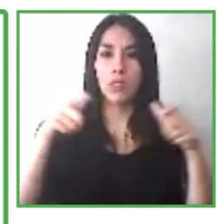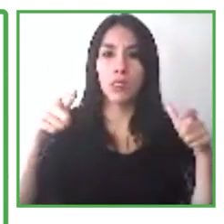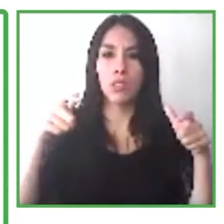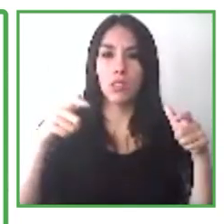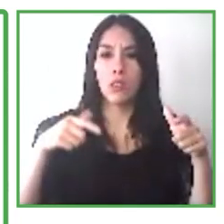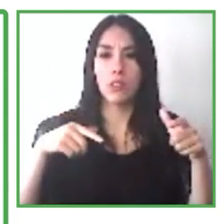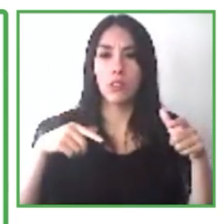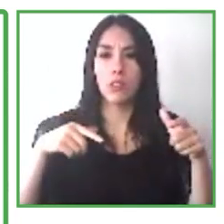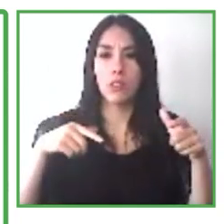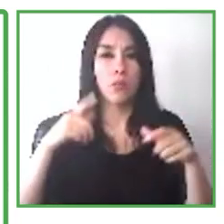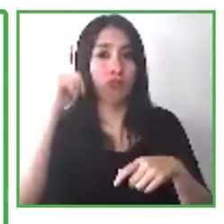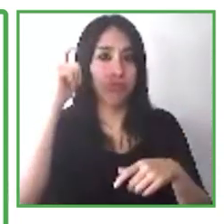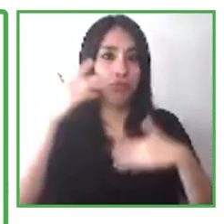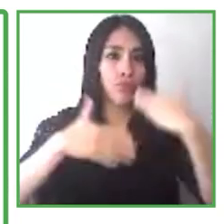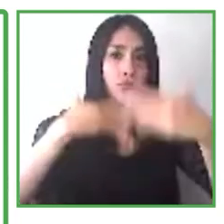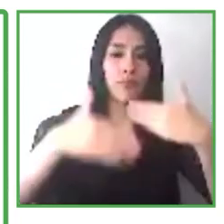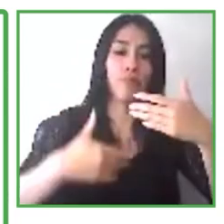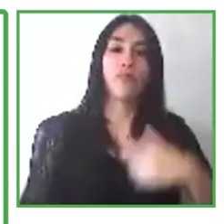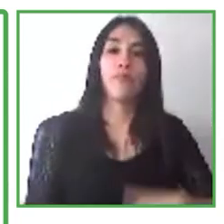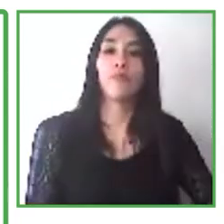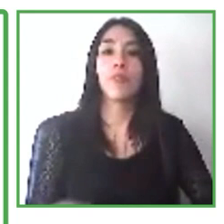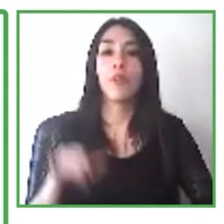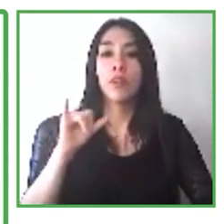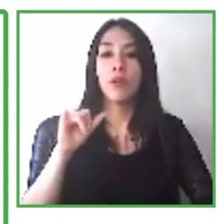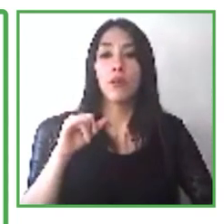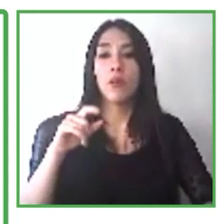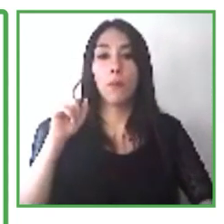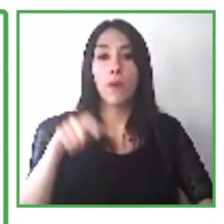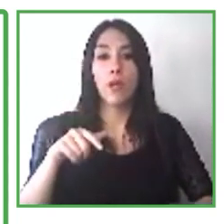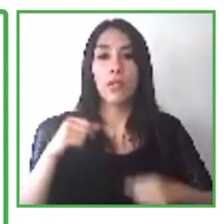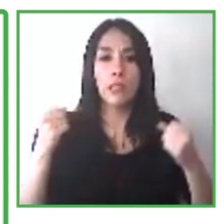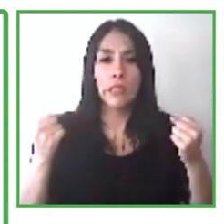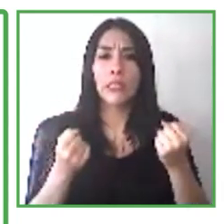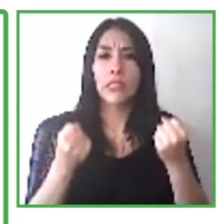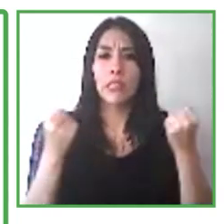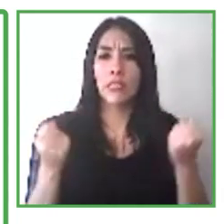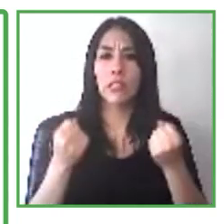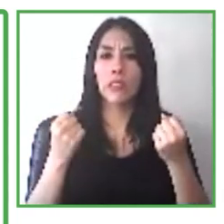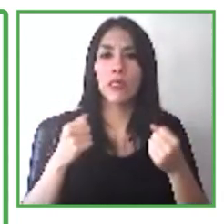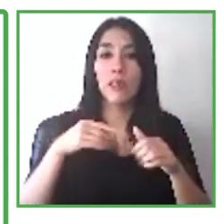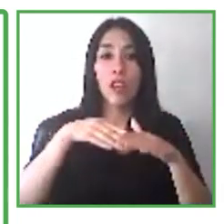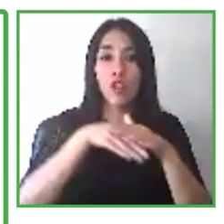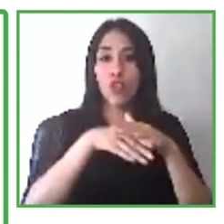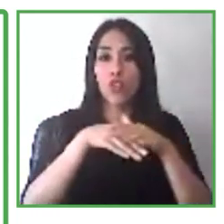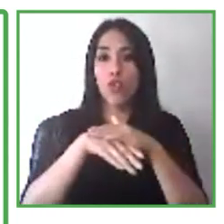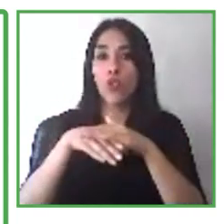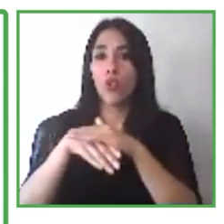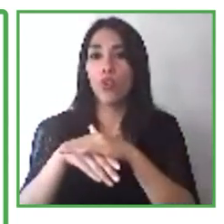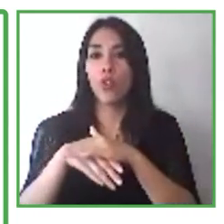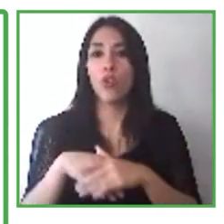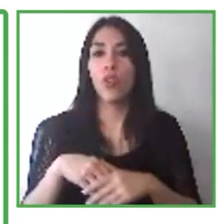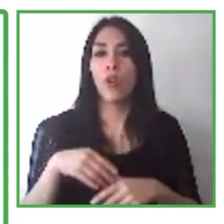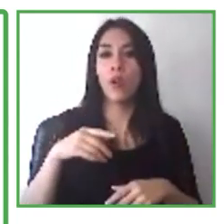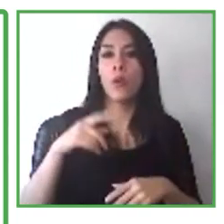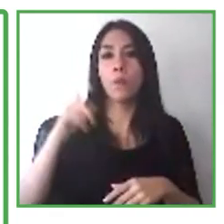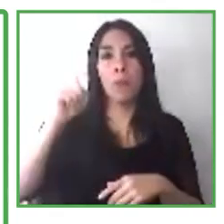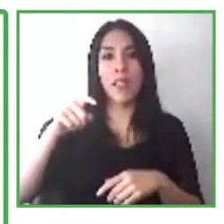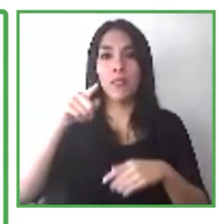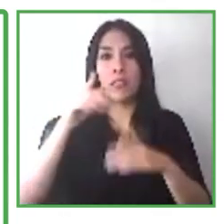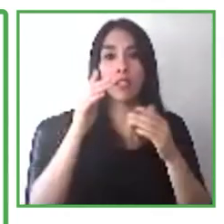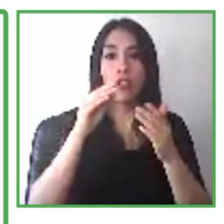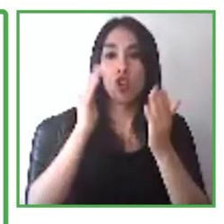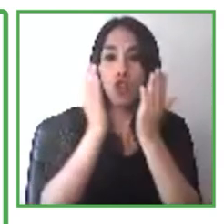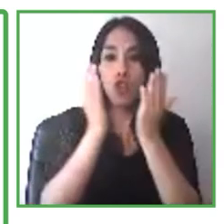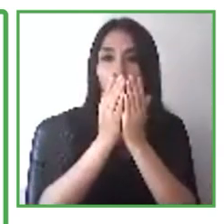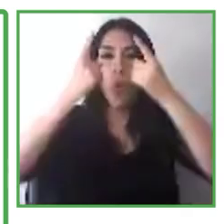También tratamos de promover el acceso a la educación formal. En algunos casos, ese es el mejor rumbo que podemos